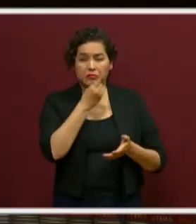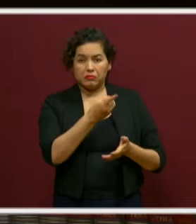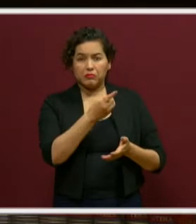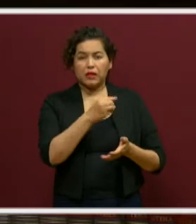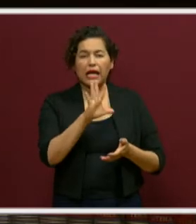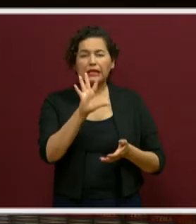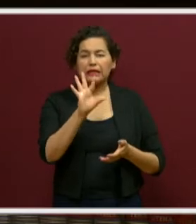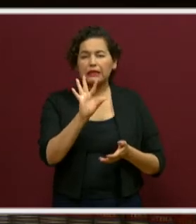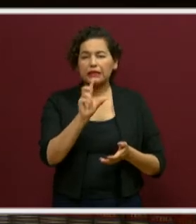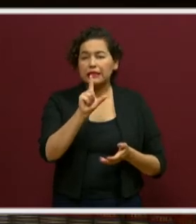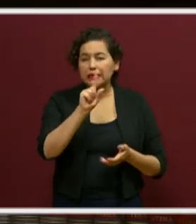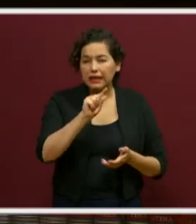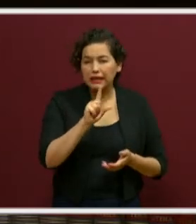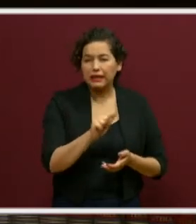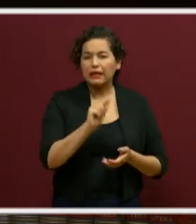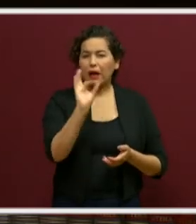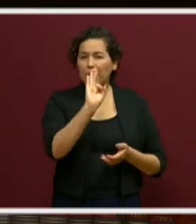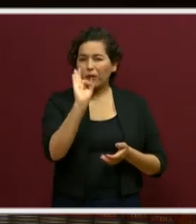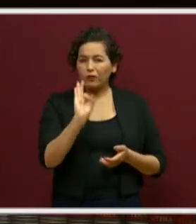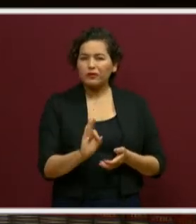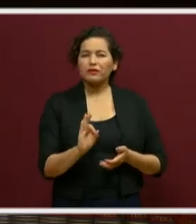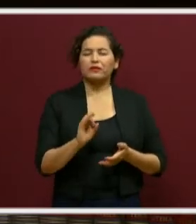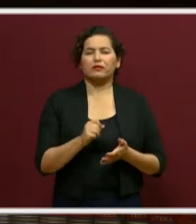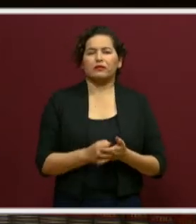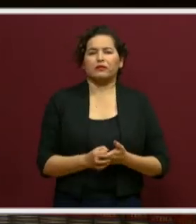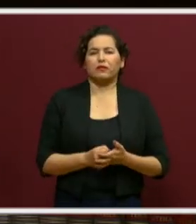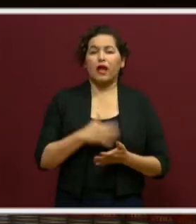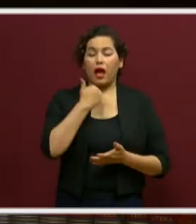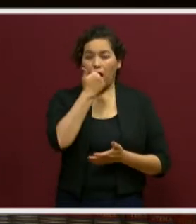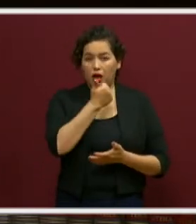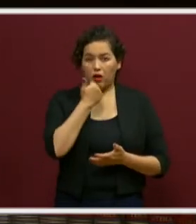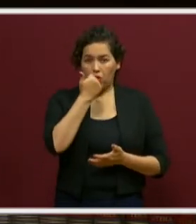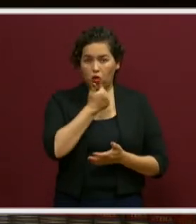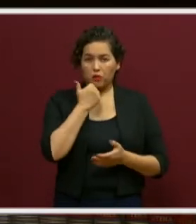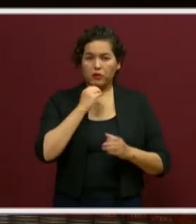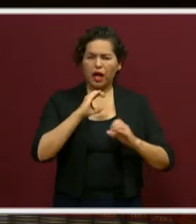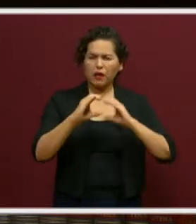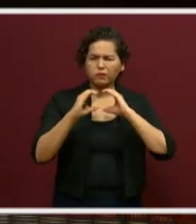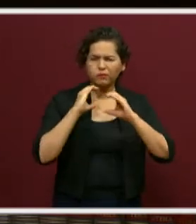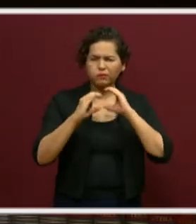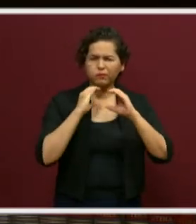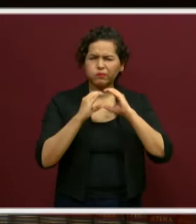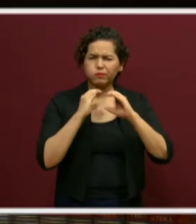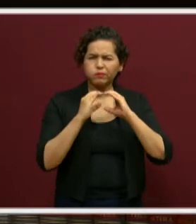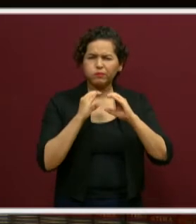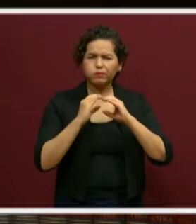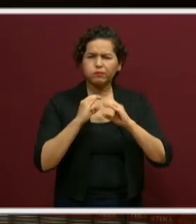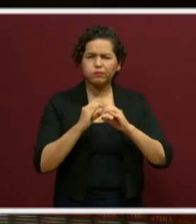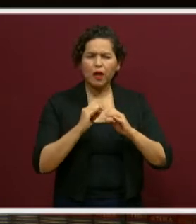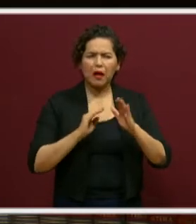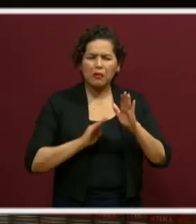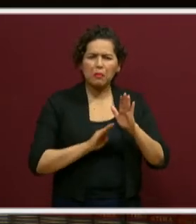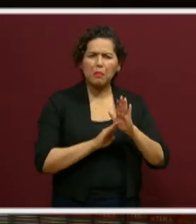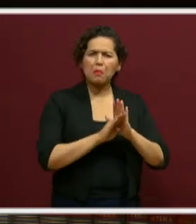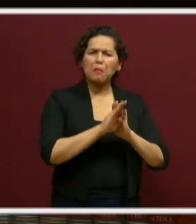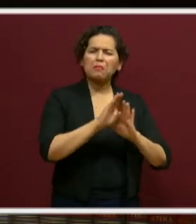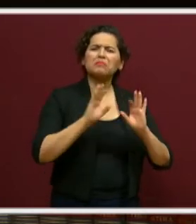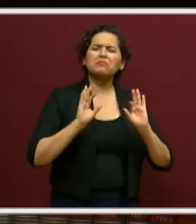70% de los alumnos de comunicación sostenida tuvieron un desempeño satisfactorio.